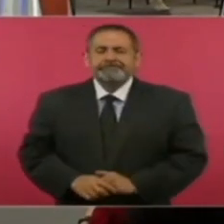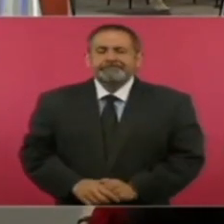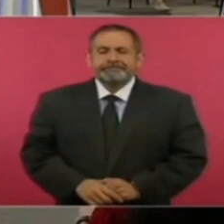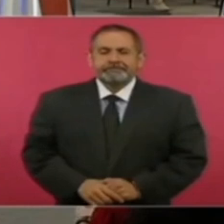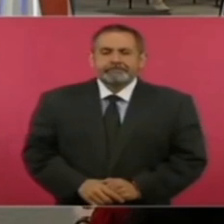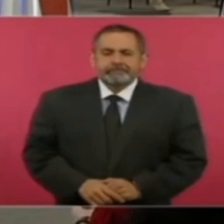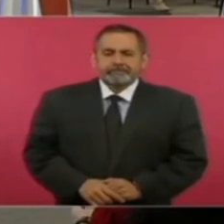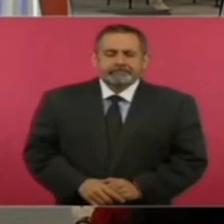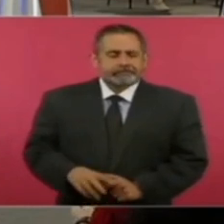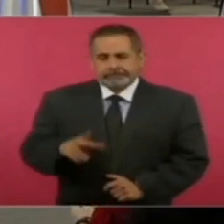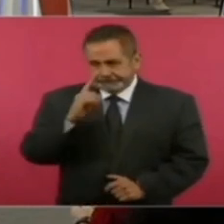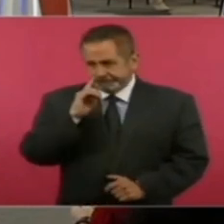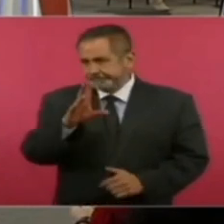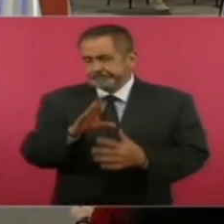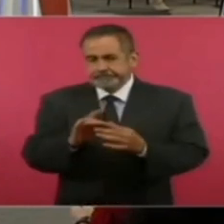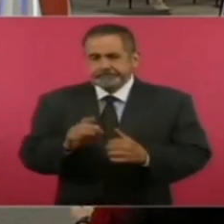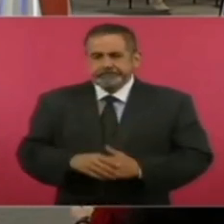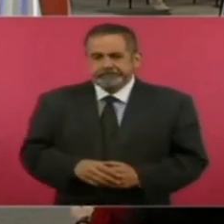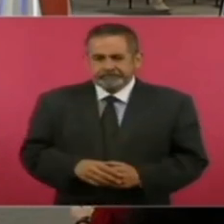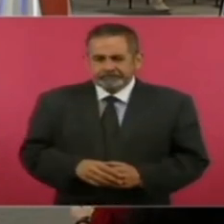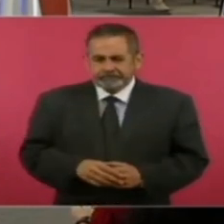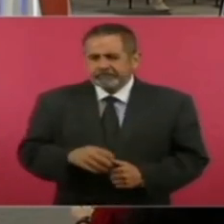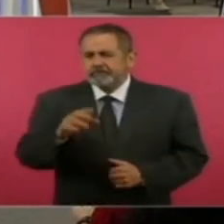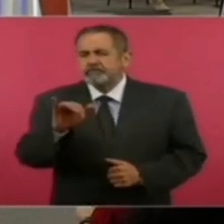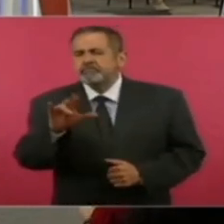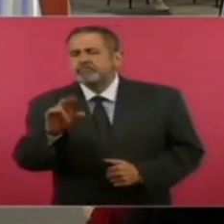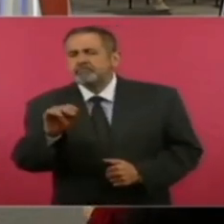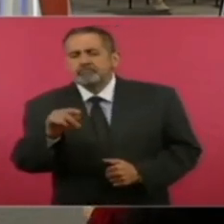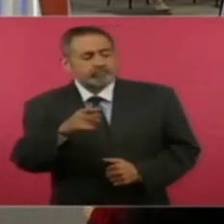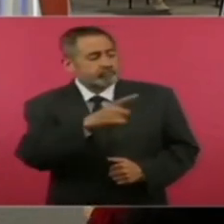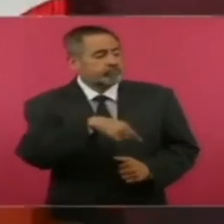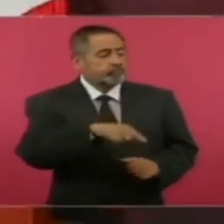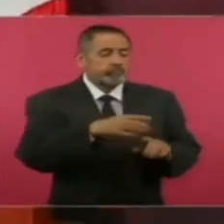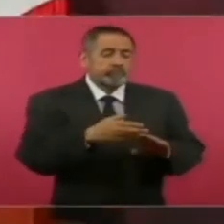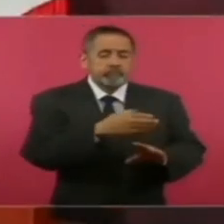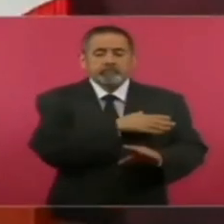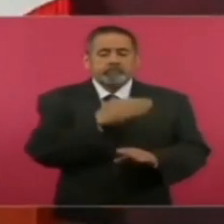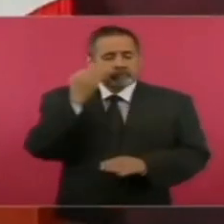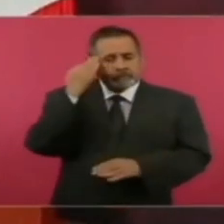a ver no engañaron cuando Fox